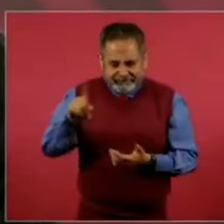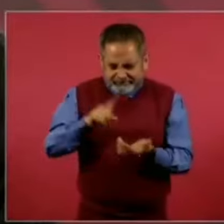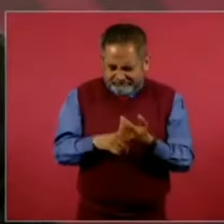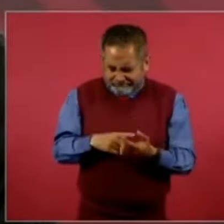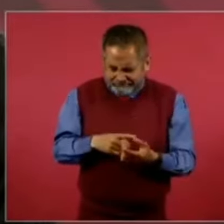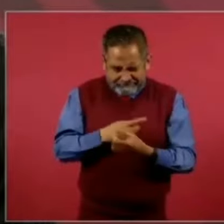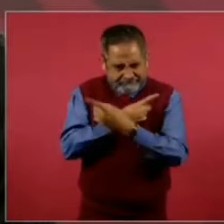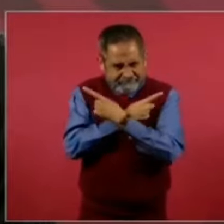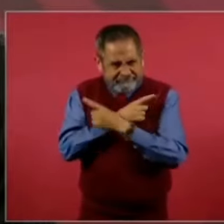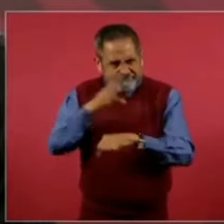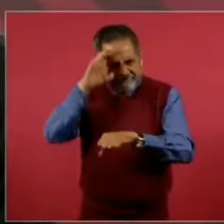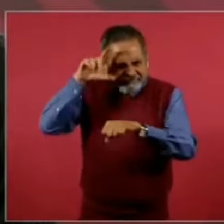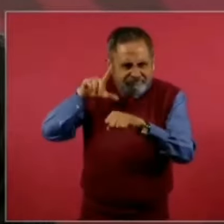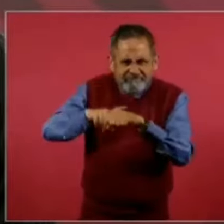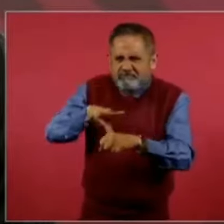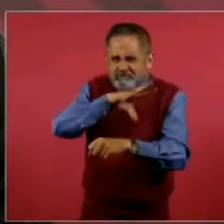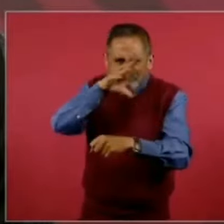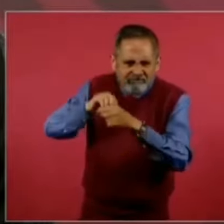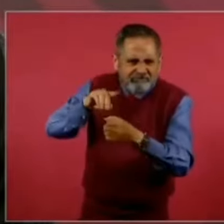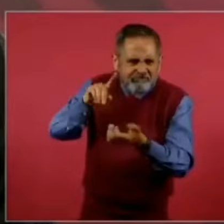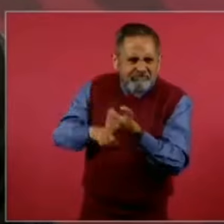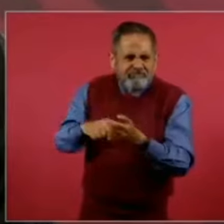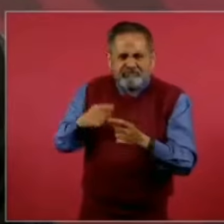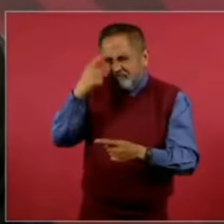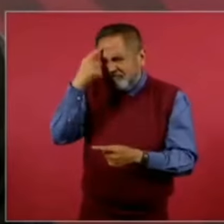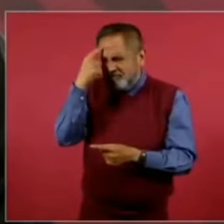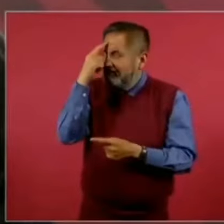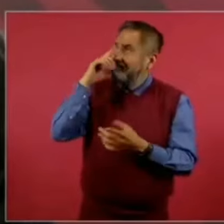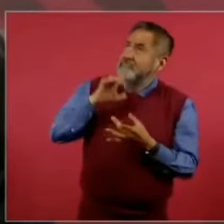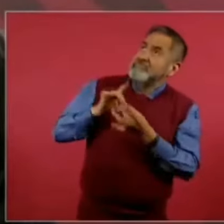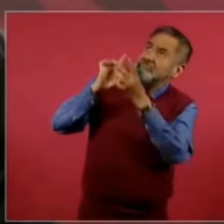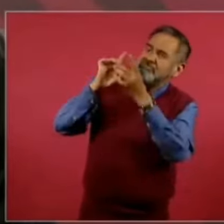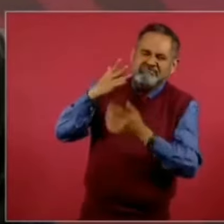culturales, morales, espirituales.